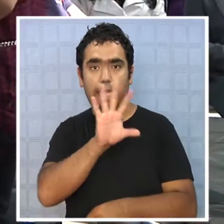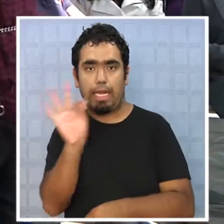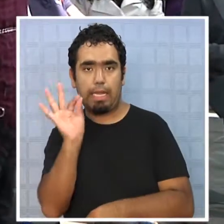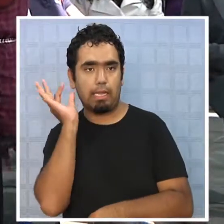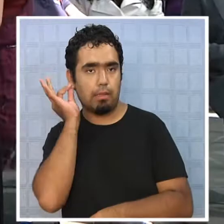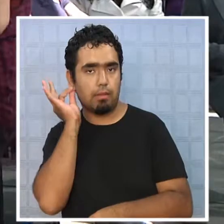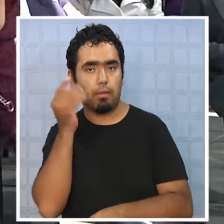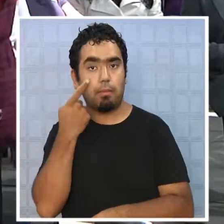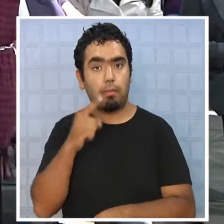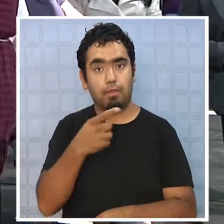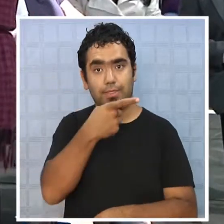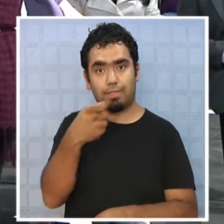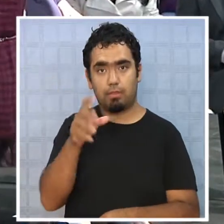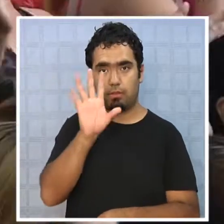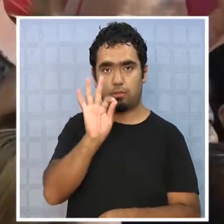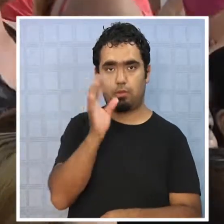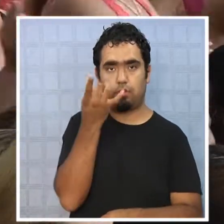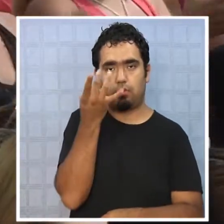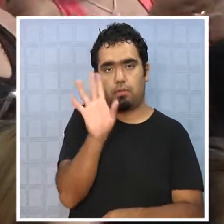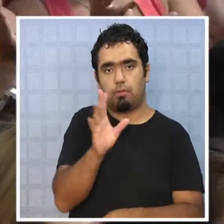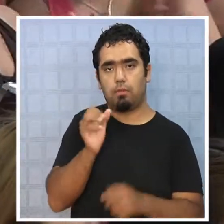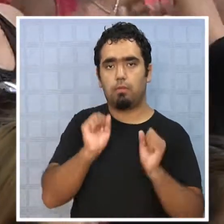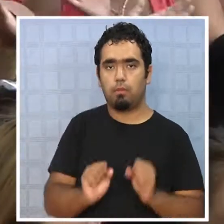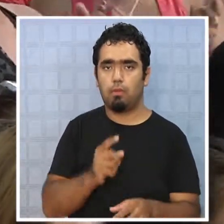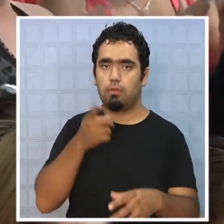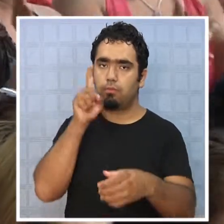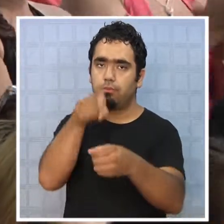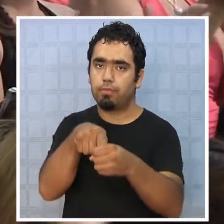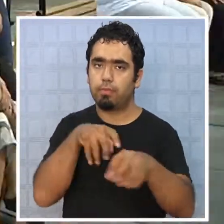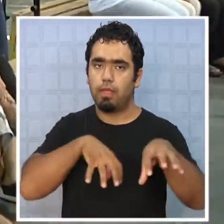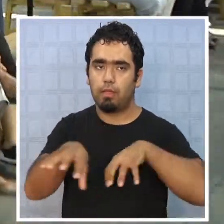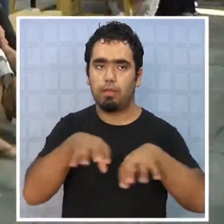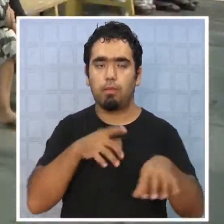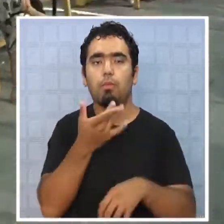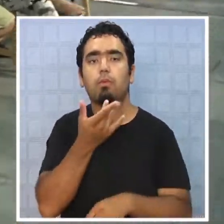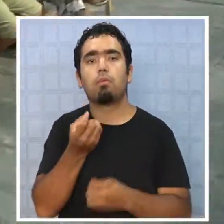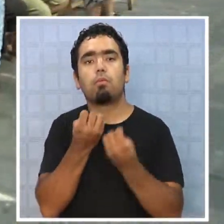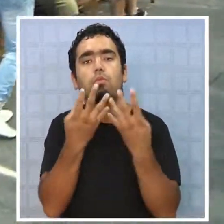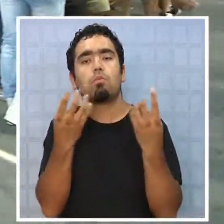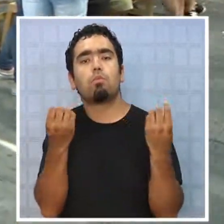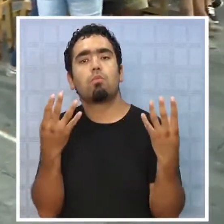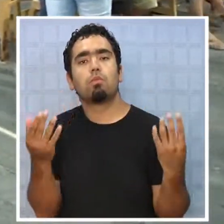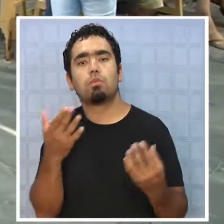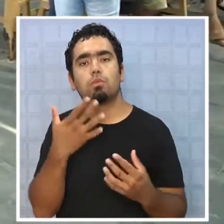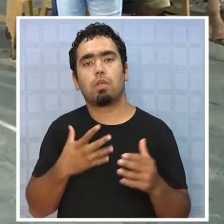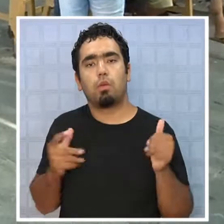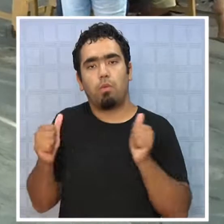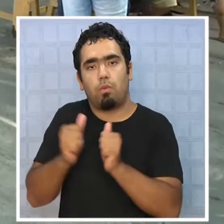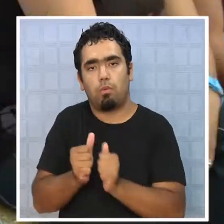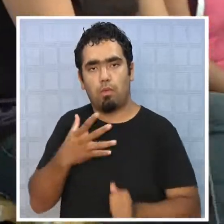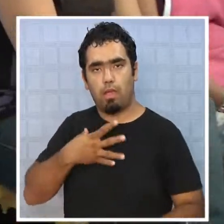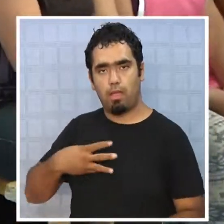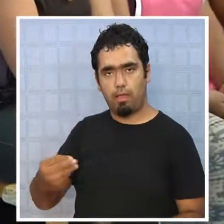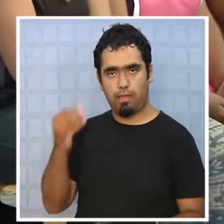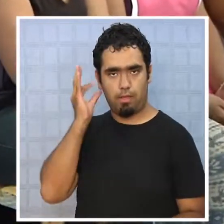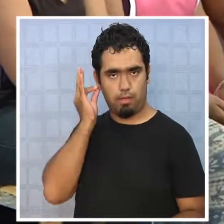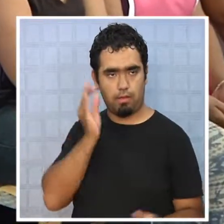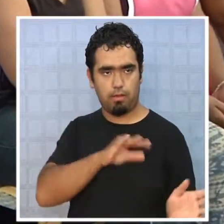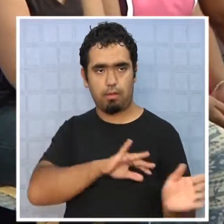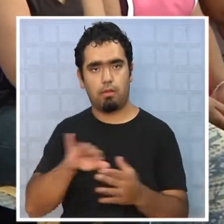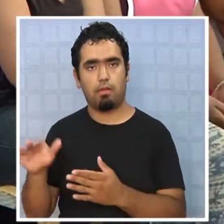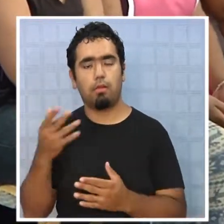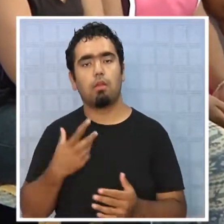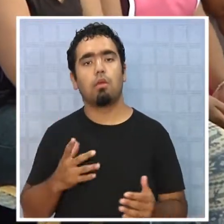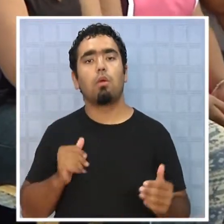a 500 internas, pero solo 150 de ellas tuvieron participación en la actividad, en la que muchas estuvieron acompañadas de sus